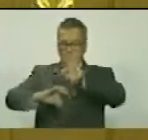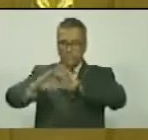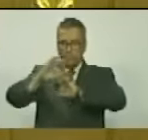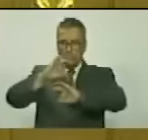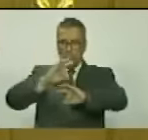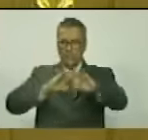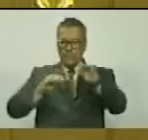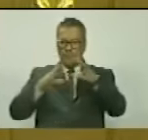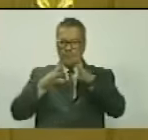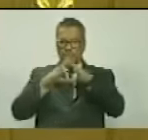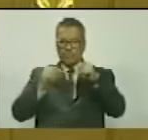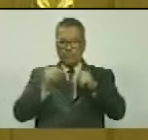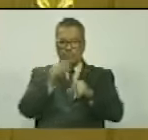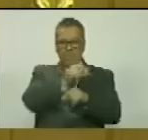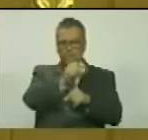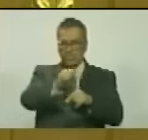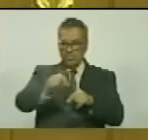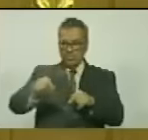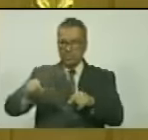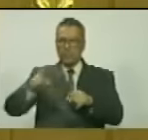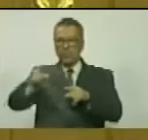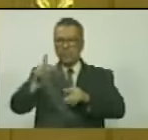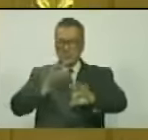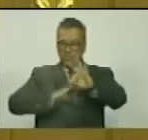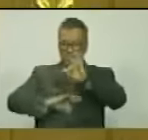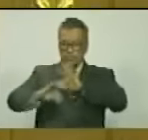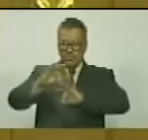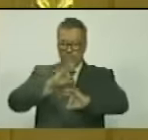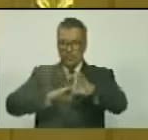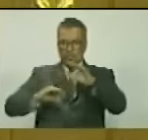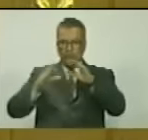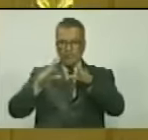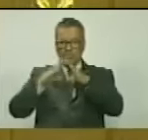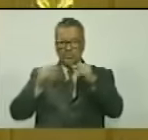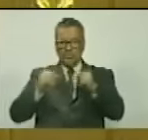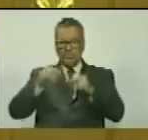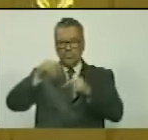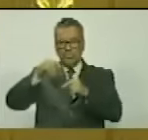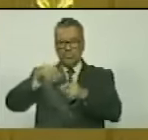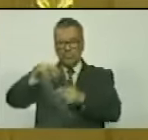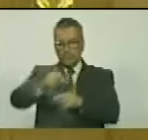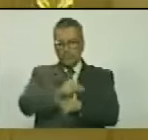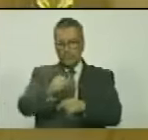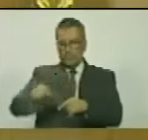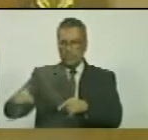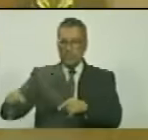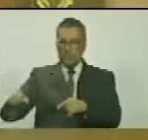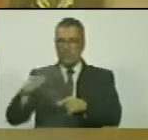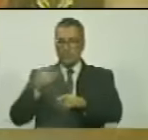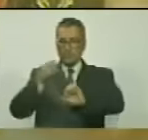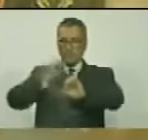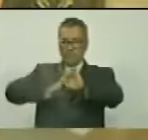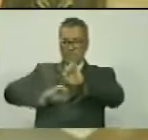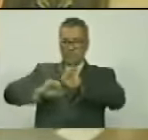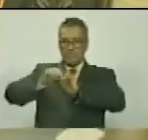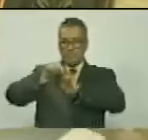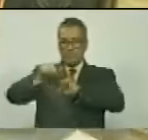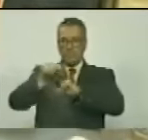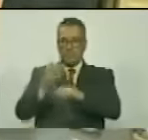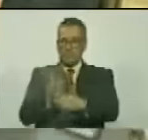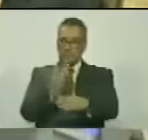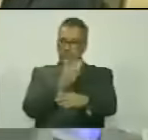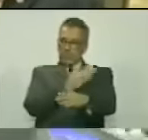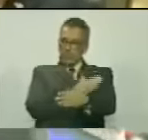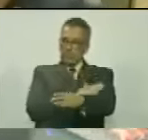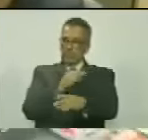todos sus efectivos, a fin de preparar a toda su población para la defensa ante